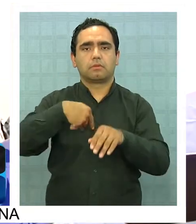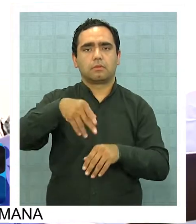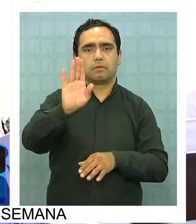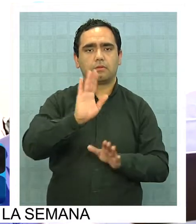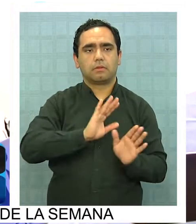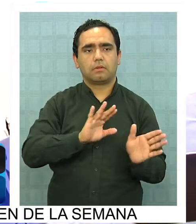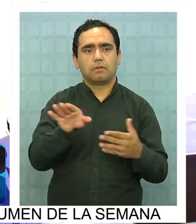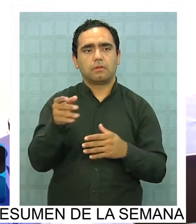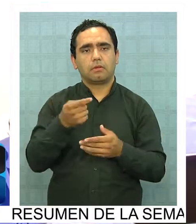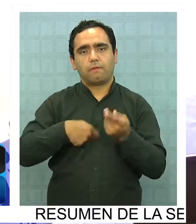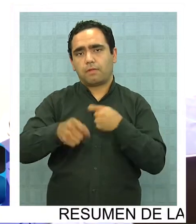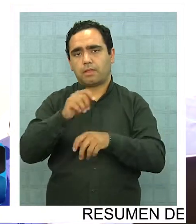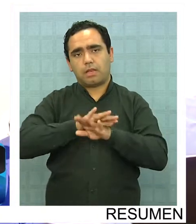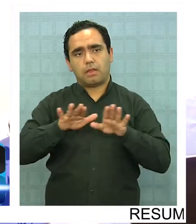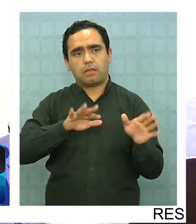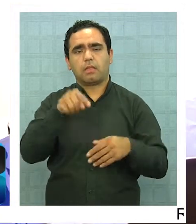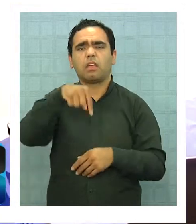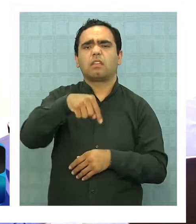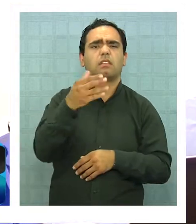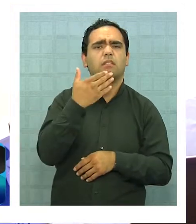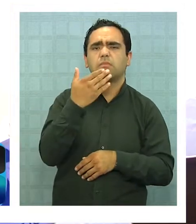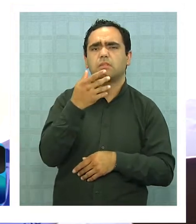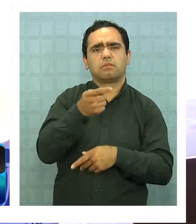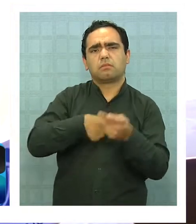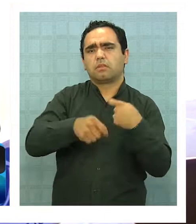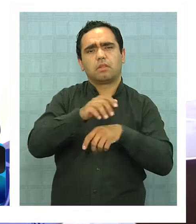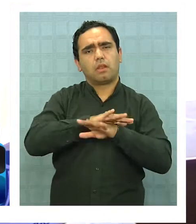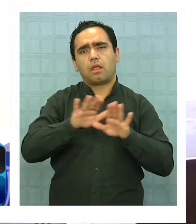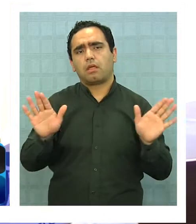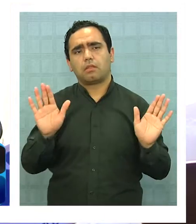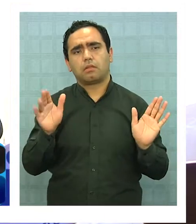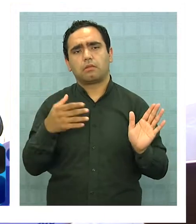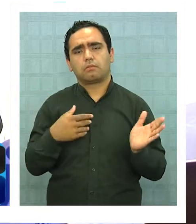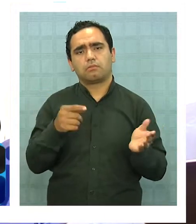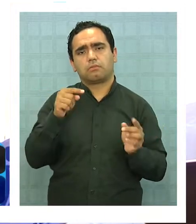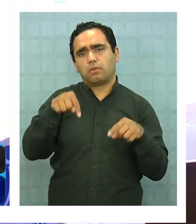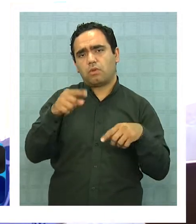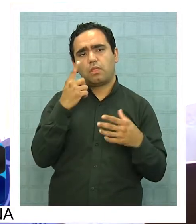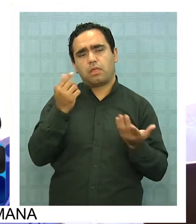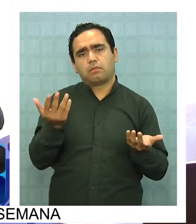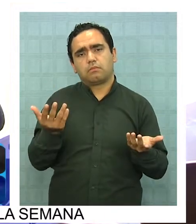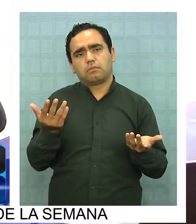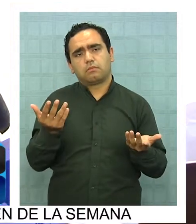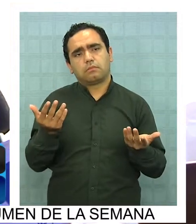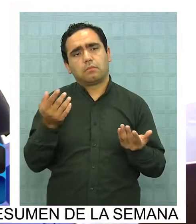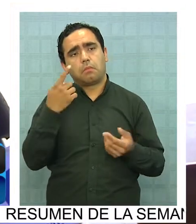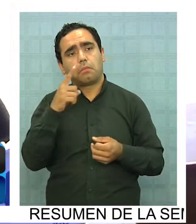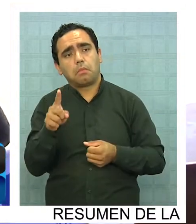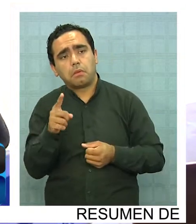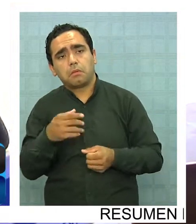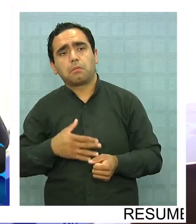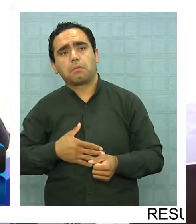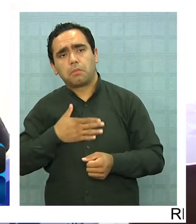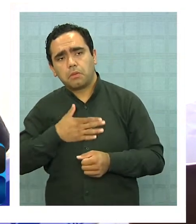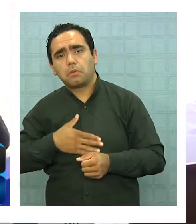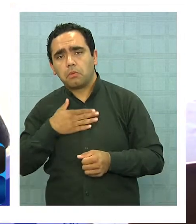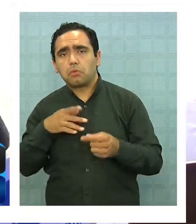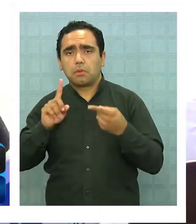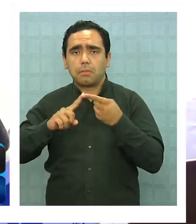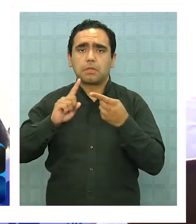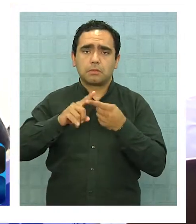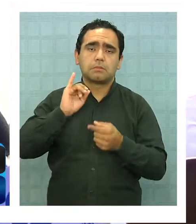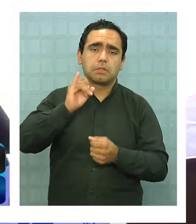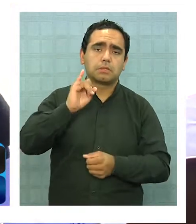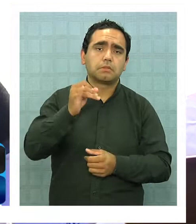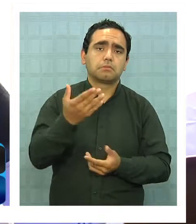le ha ido? Acá no, tampoco no he vendido ni una prenda hasta hoy. Pero me gusta así participar.